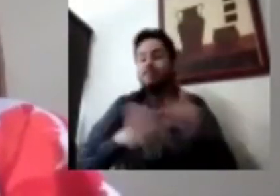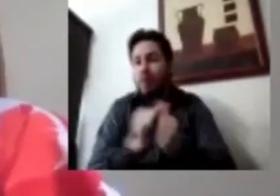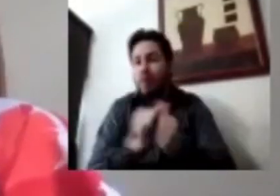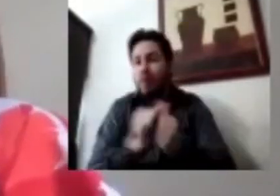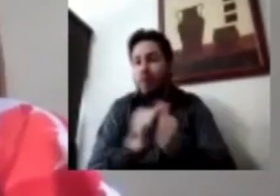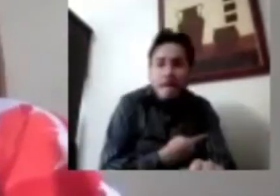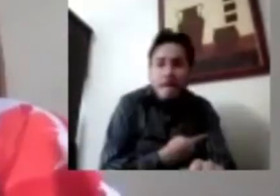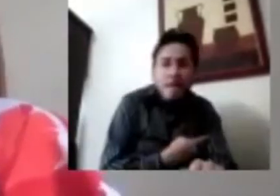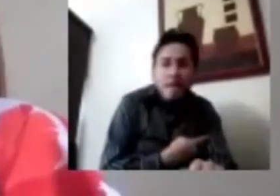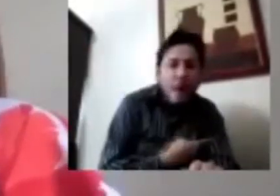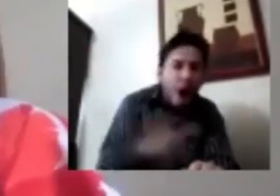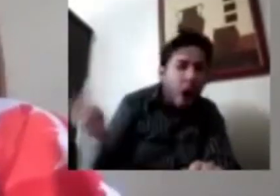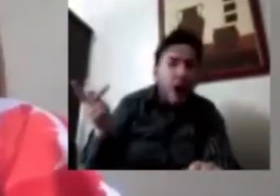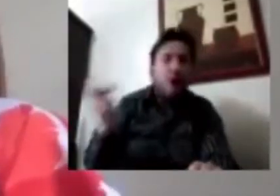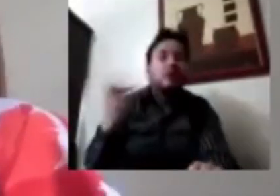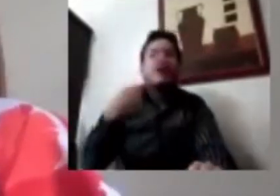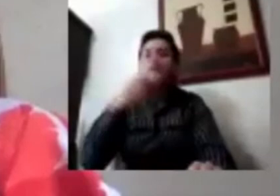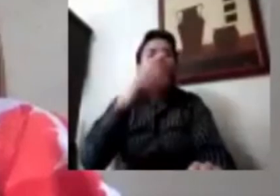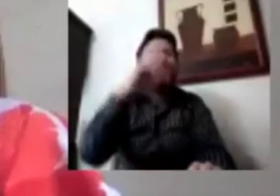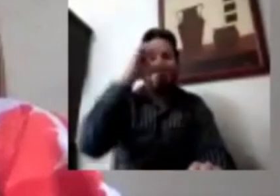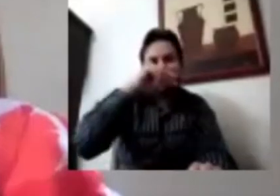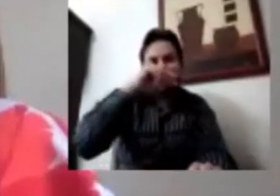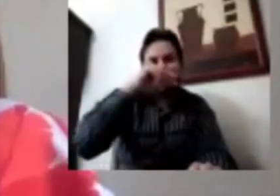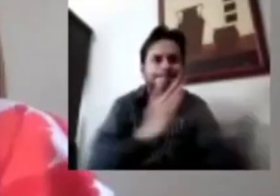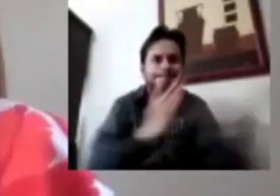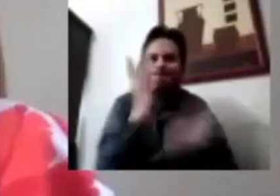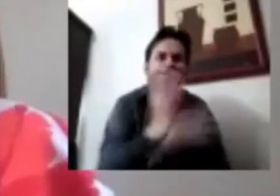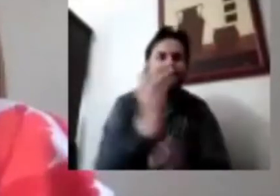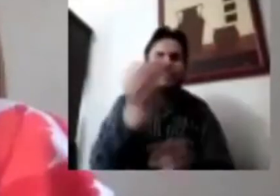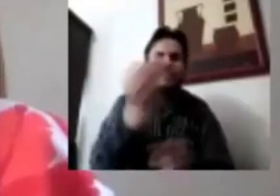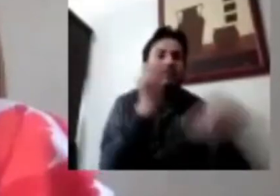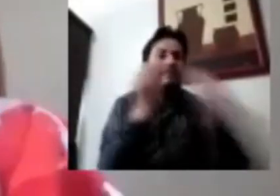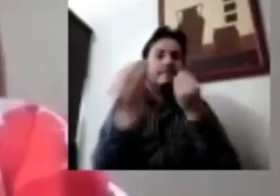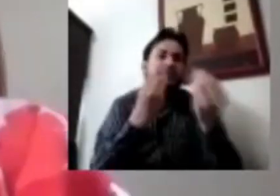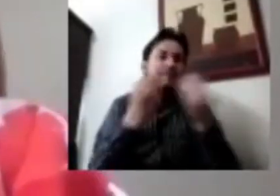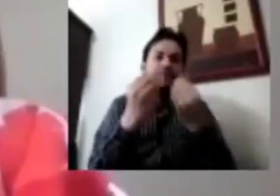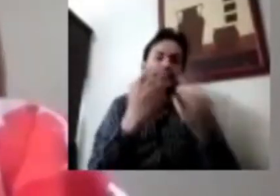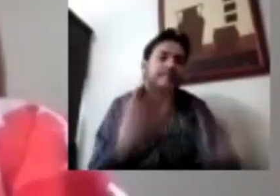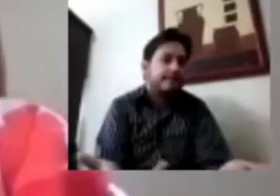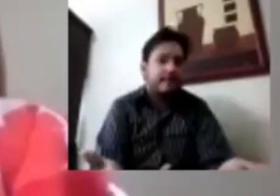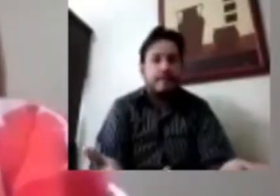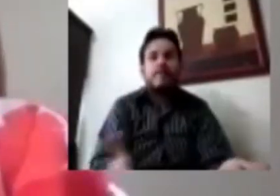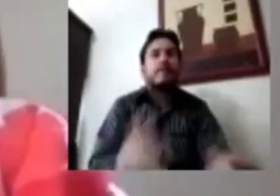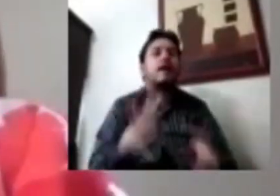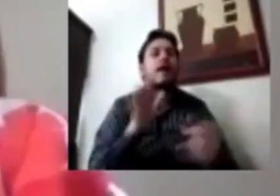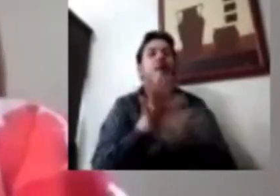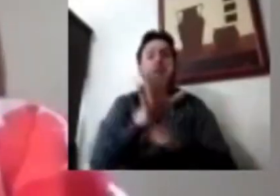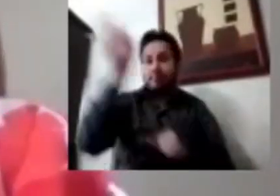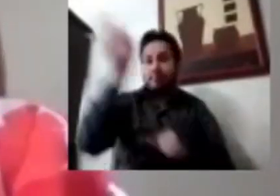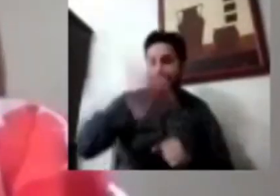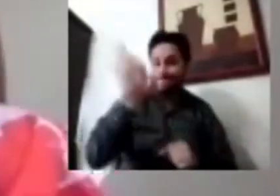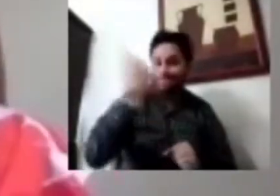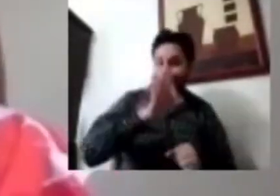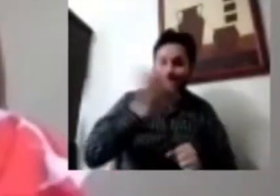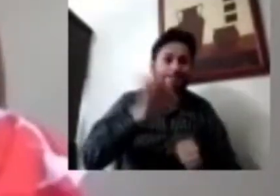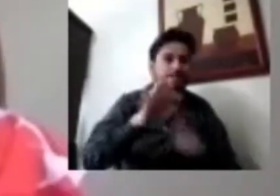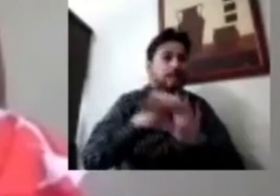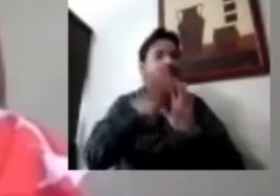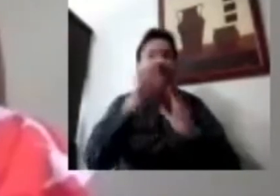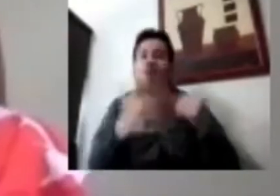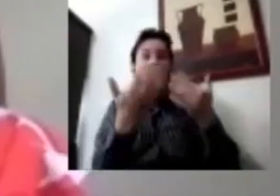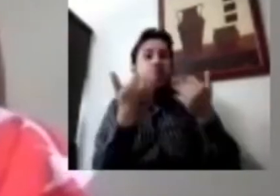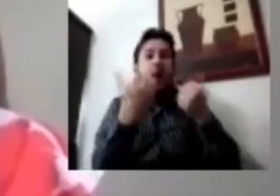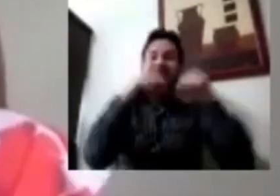que la gente tiene menos acceso a alimentos. El porcentaje de la población con inseguridad alimentaria